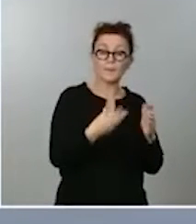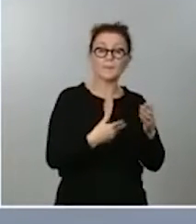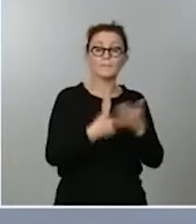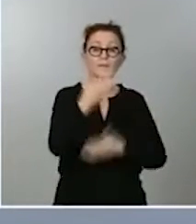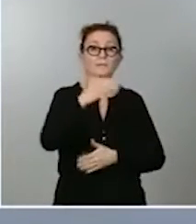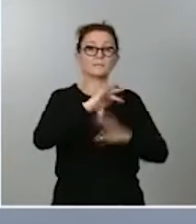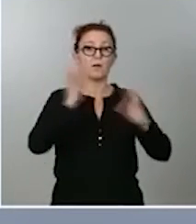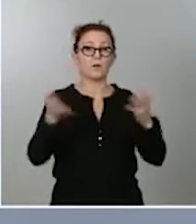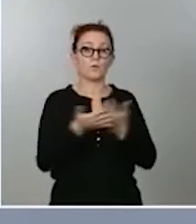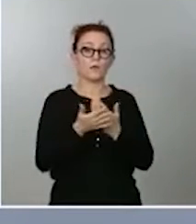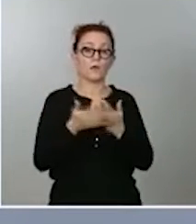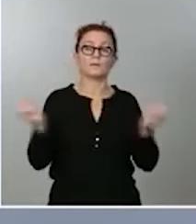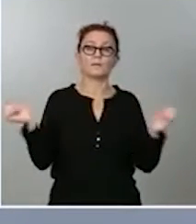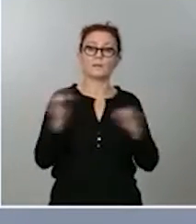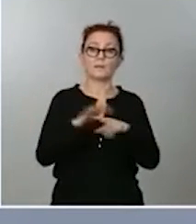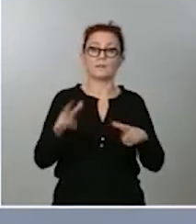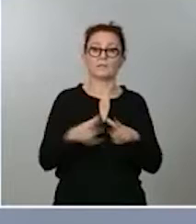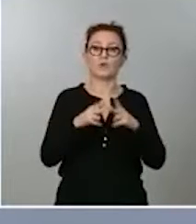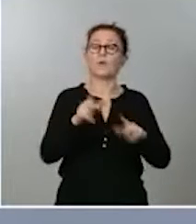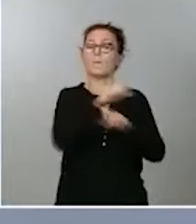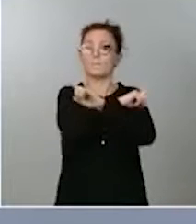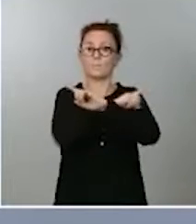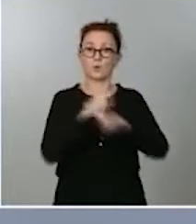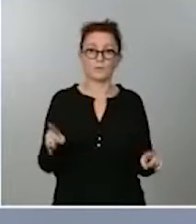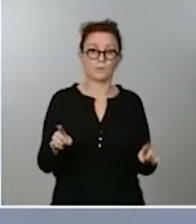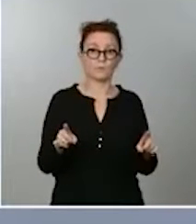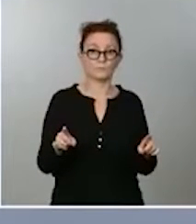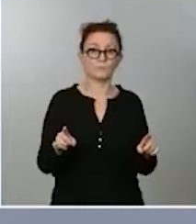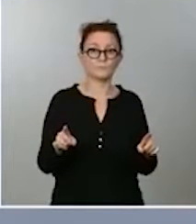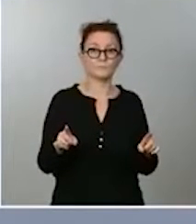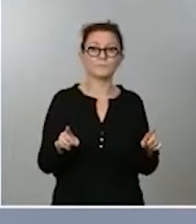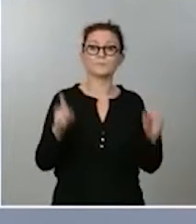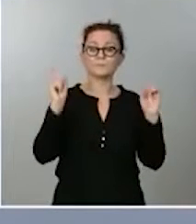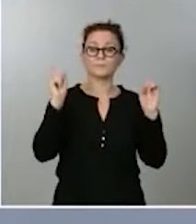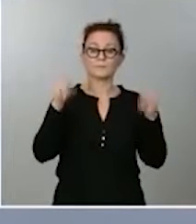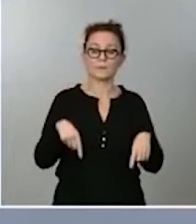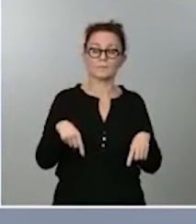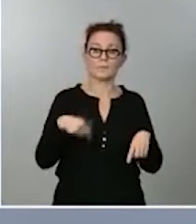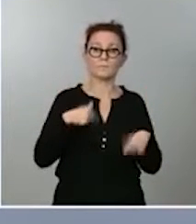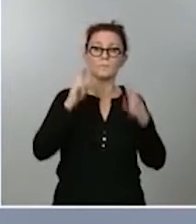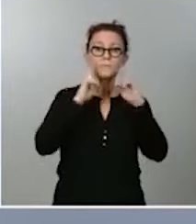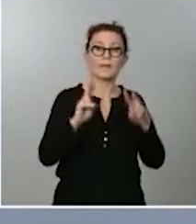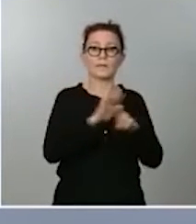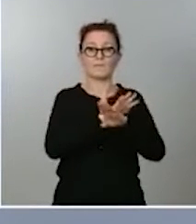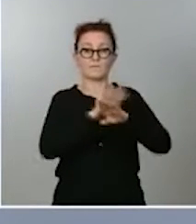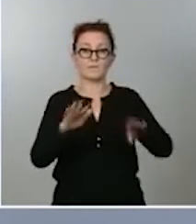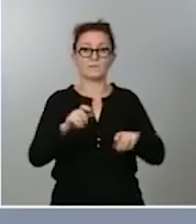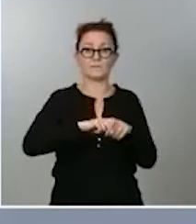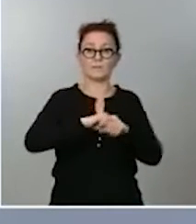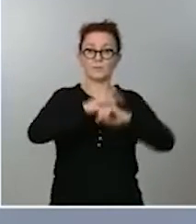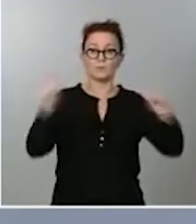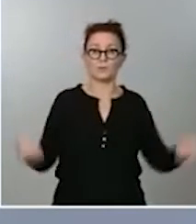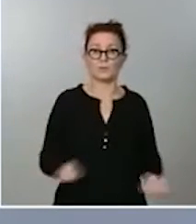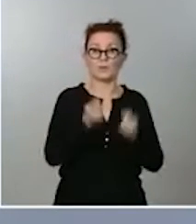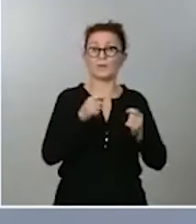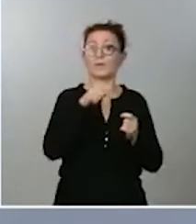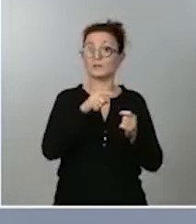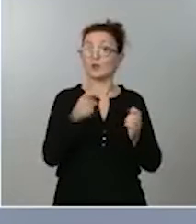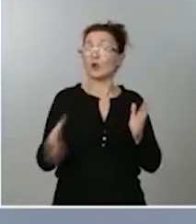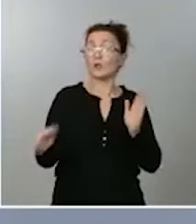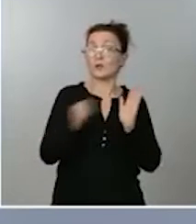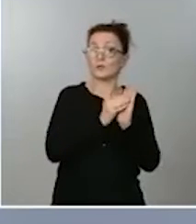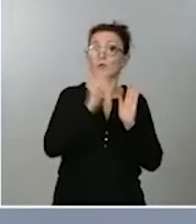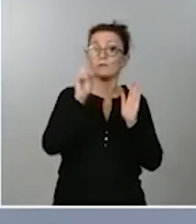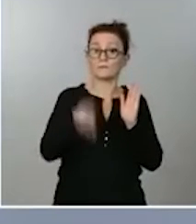sociales. Por lo tanto, quedaremos libres también de ese tipo de publicidad. Por supuesto, todo esto incluye también a los